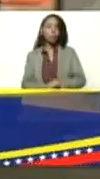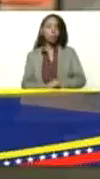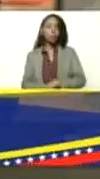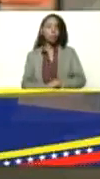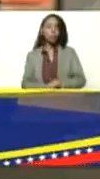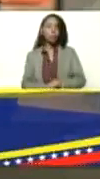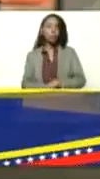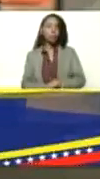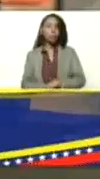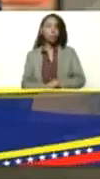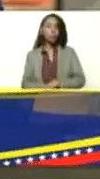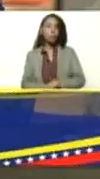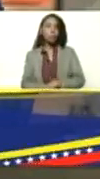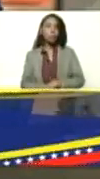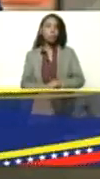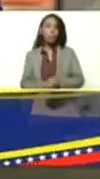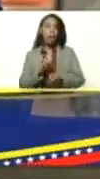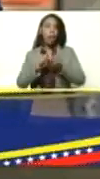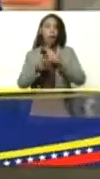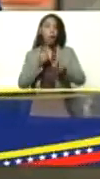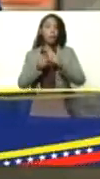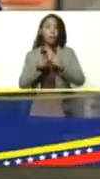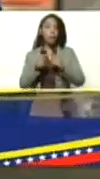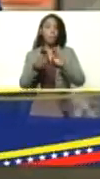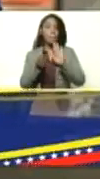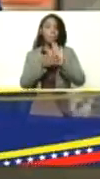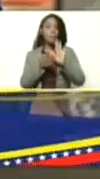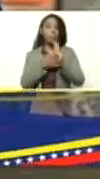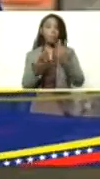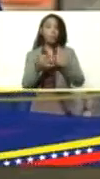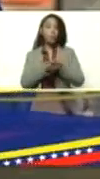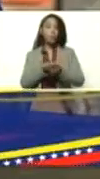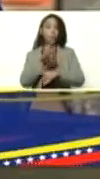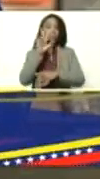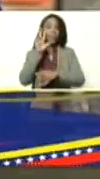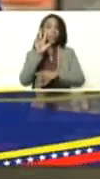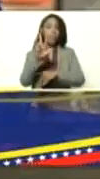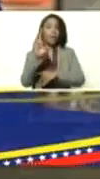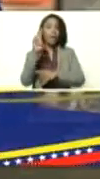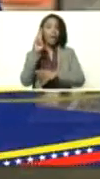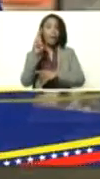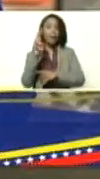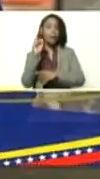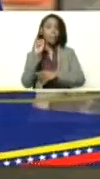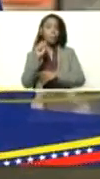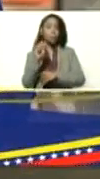la cosa va pegando 3R punto Nets